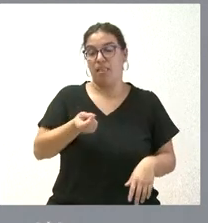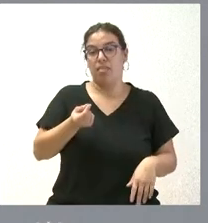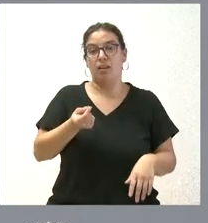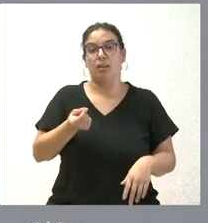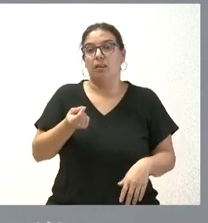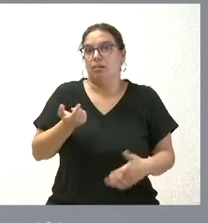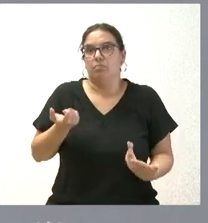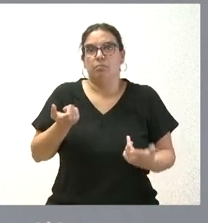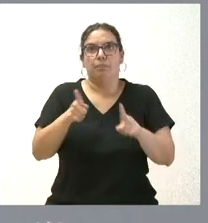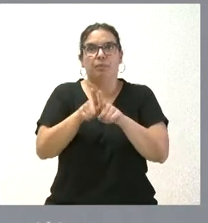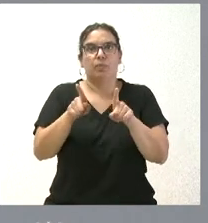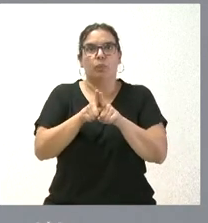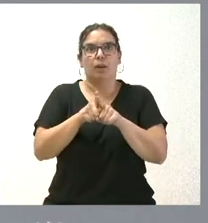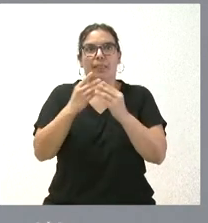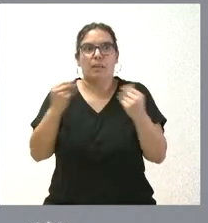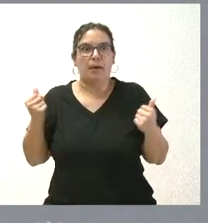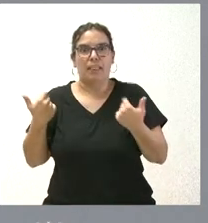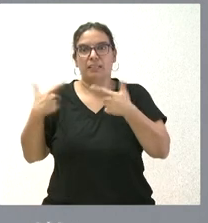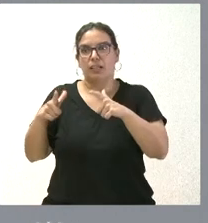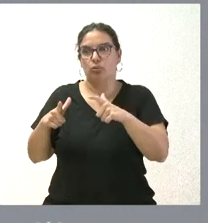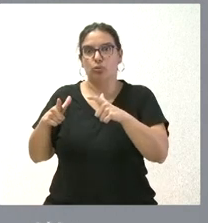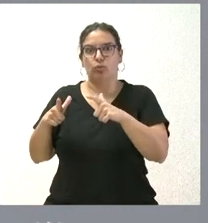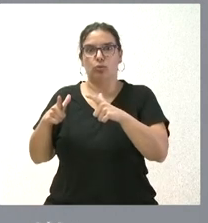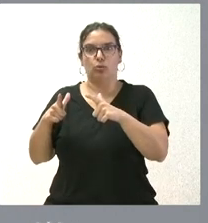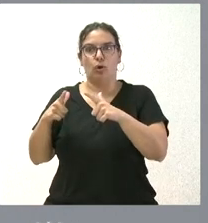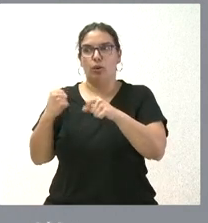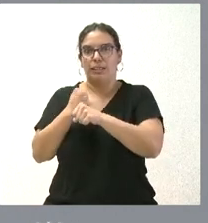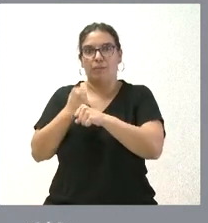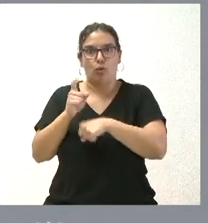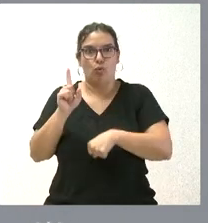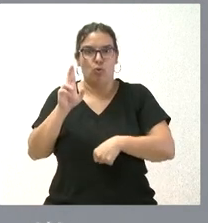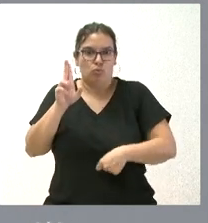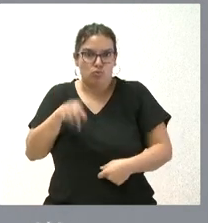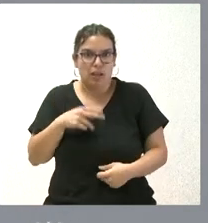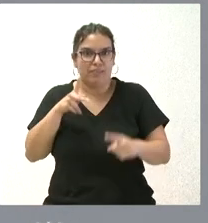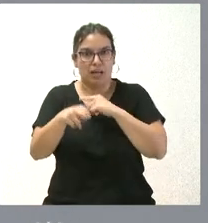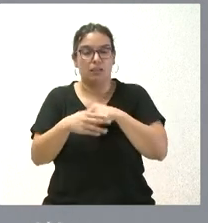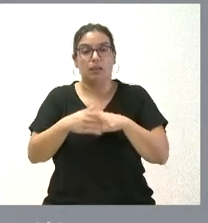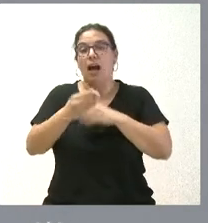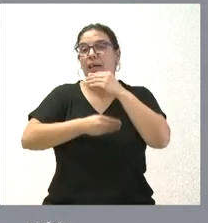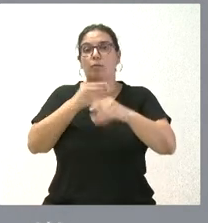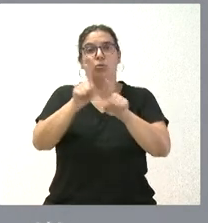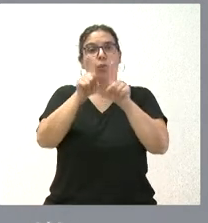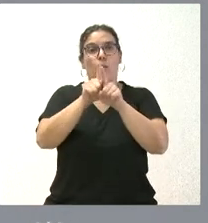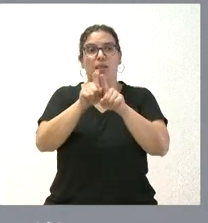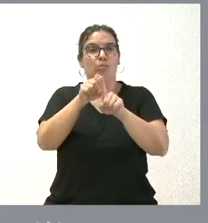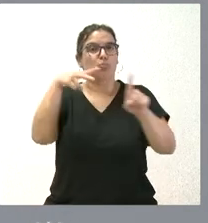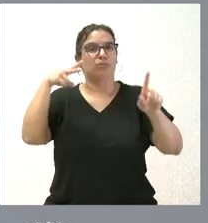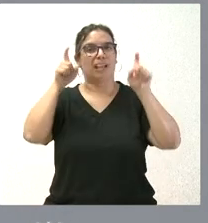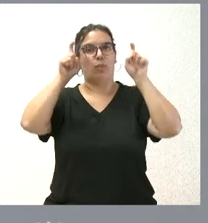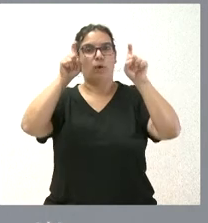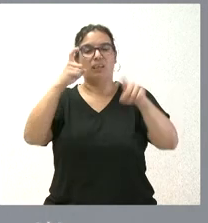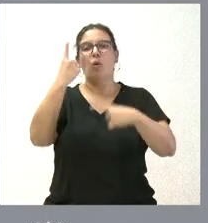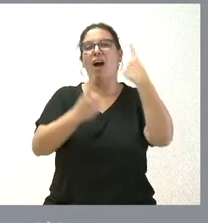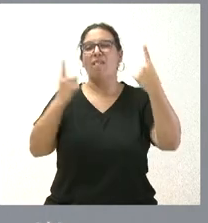en modo alguno, la desaparición de un sector productivo o el perjuicio del sector. Lo hacemos desde el punto de vista educativo y, por tanto, a veces cuando se crea este